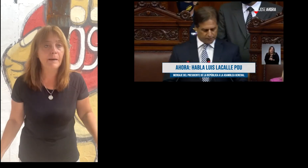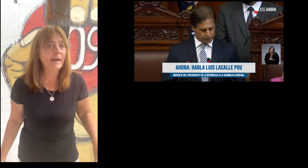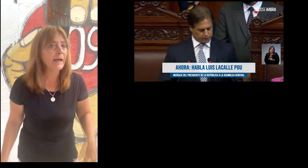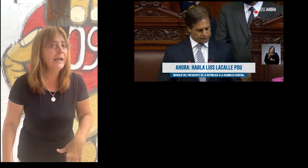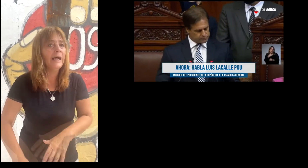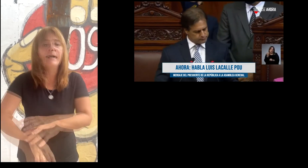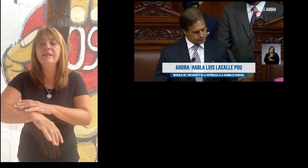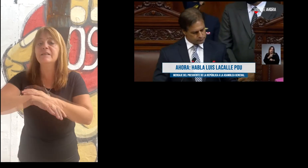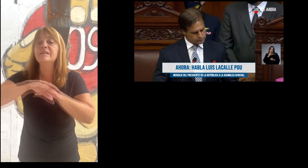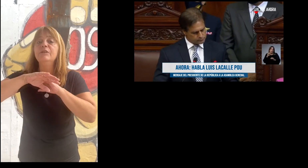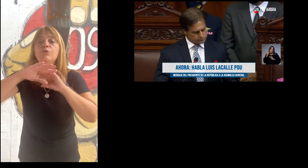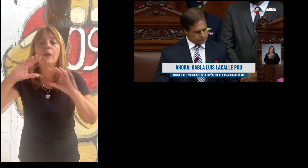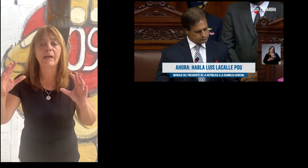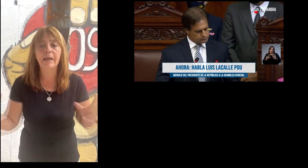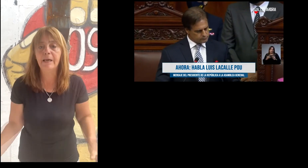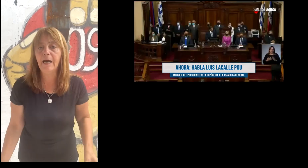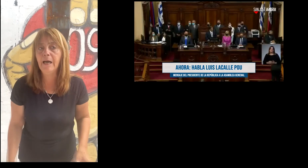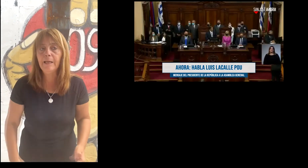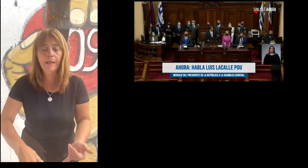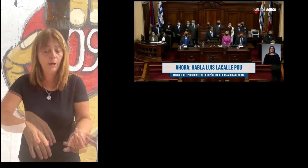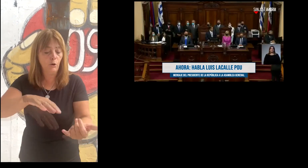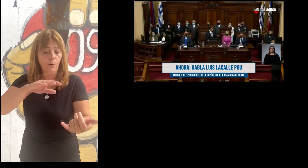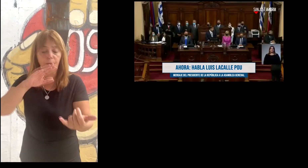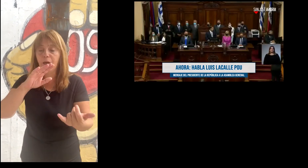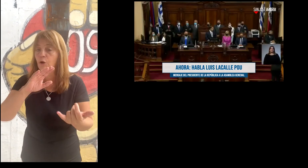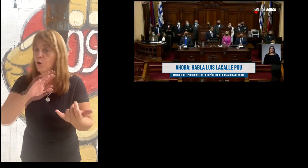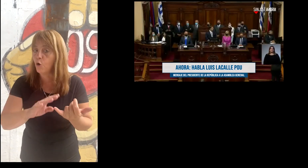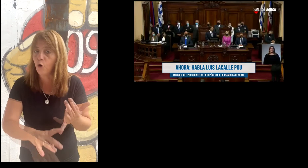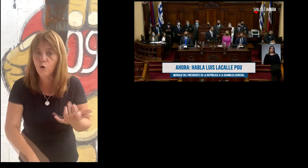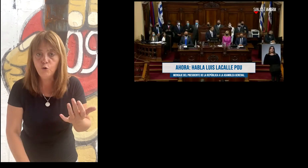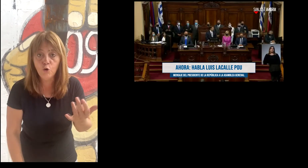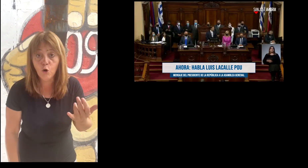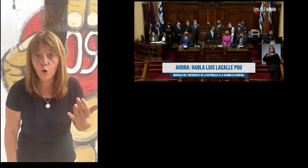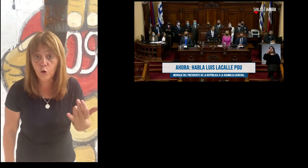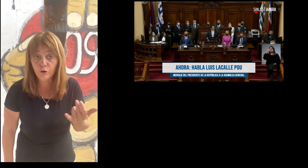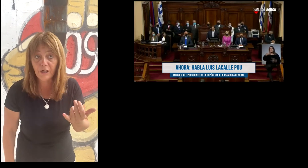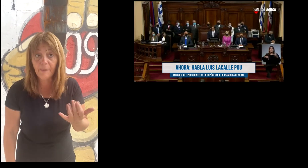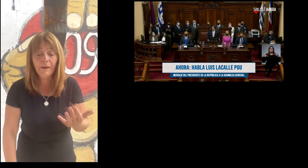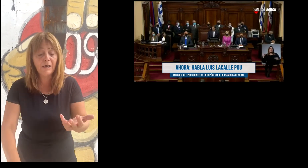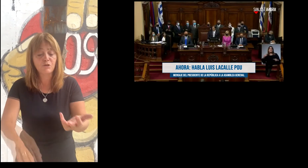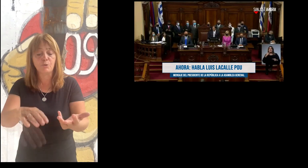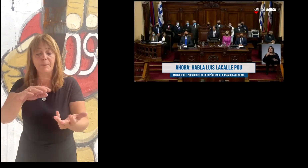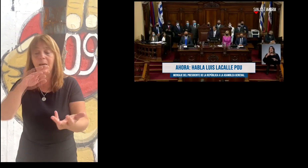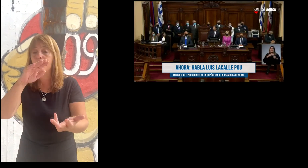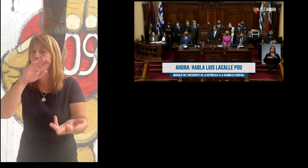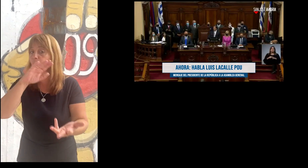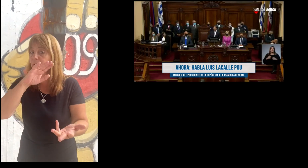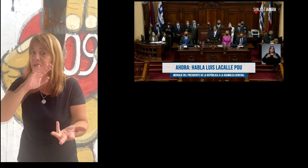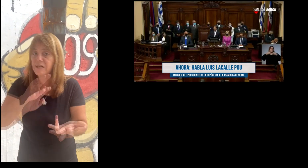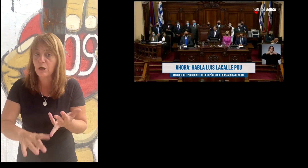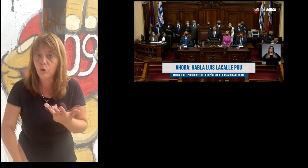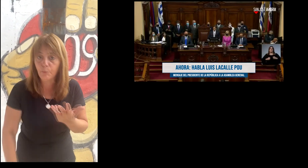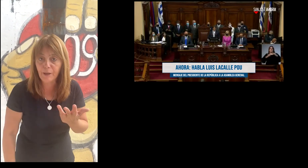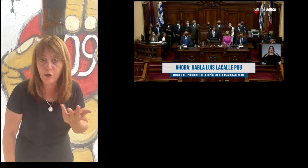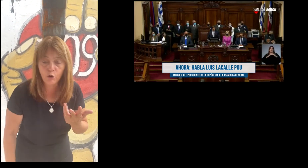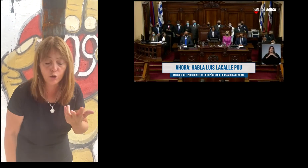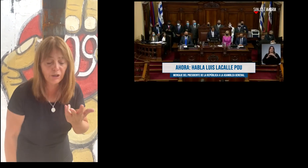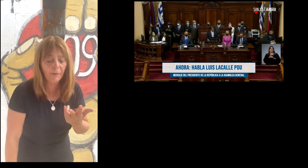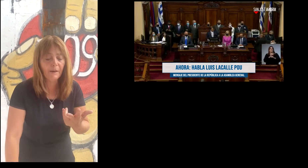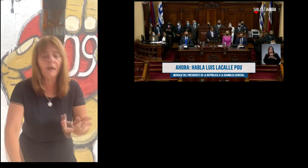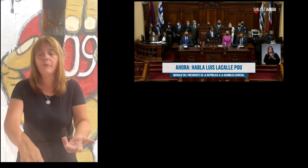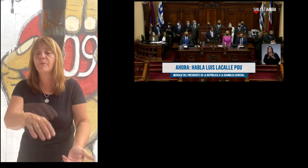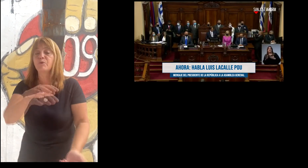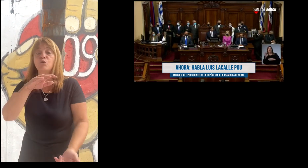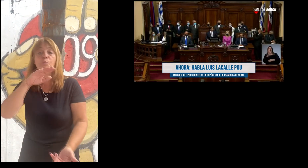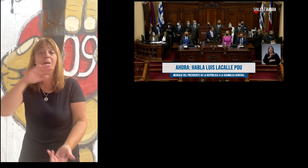Nunca. Al contrario, buscábamos precios para que fuera más barato. Tratábamos de resolver con licitaciones, con